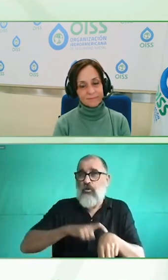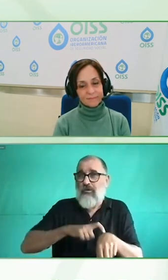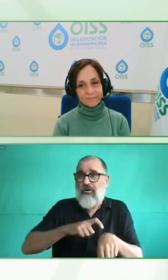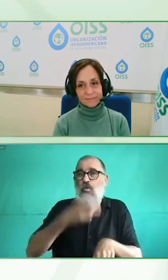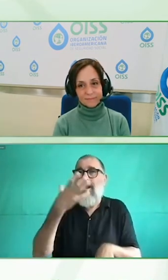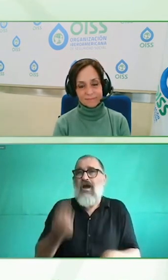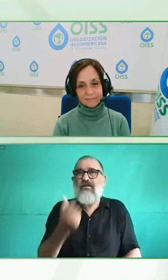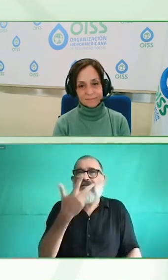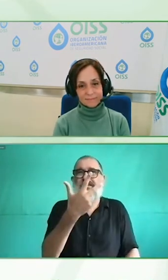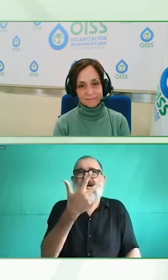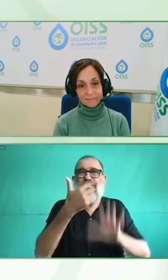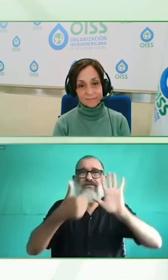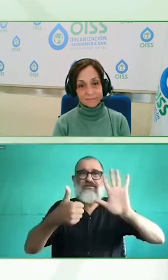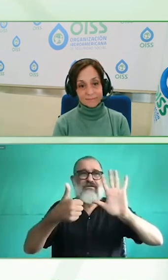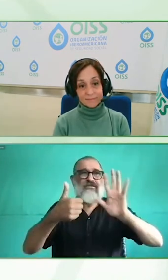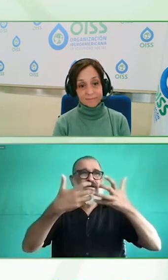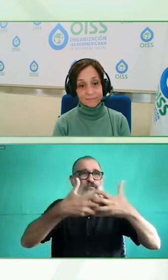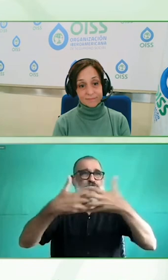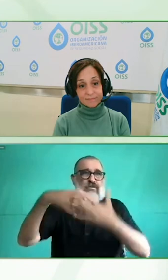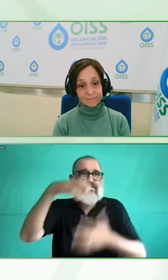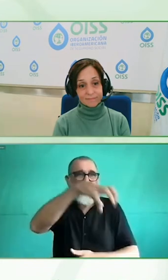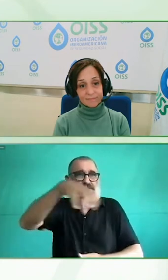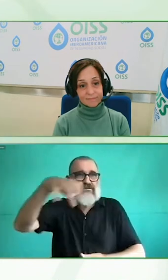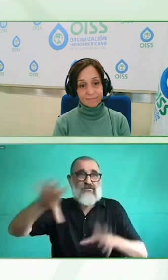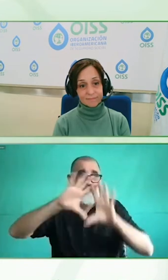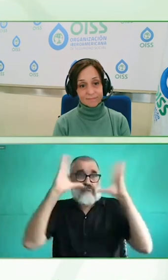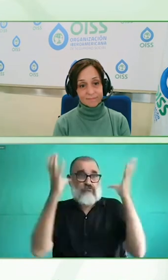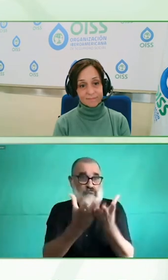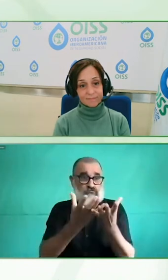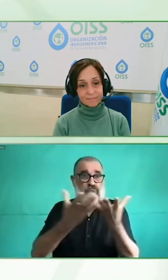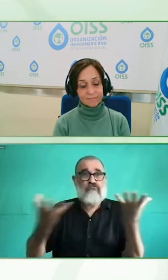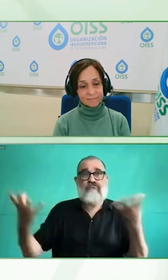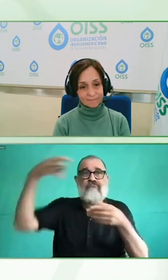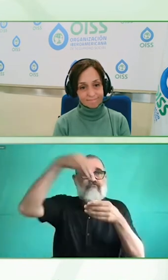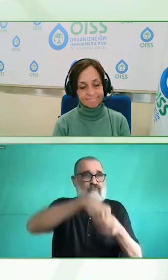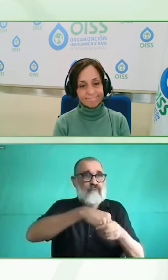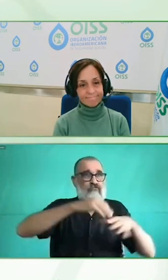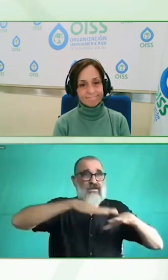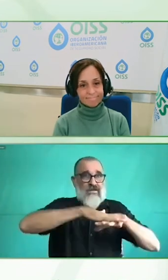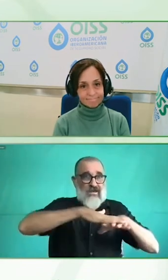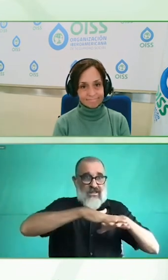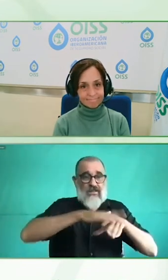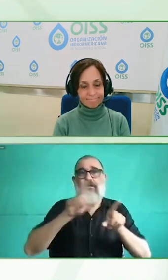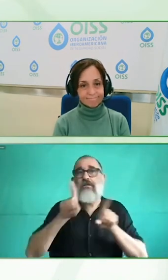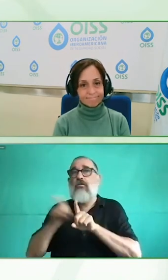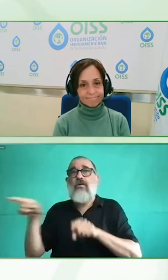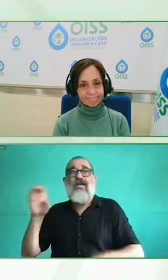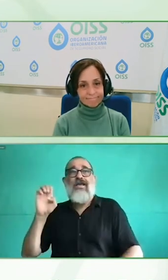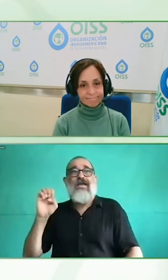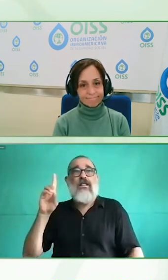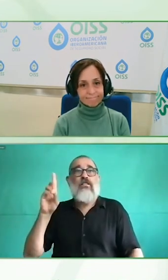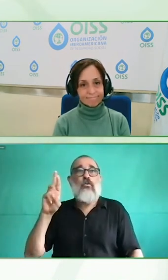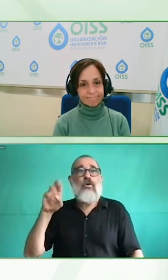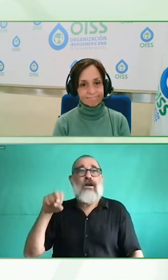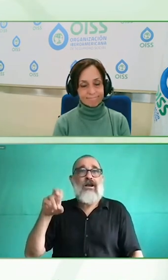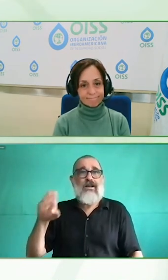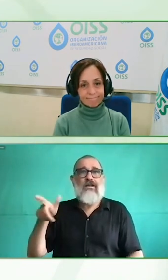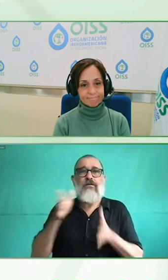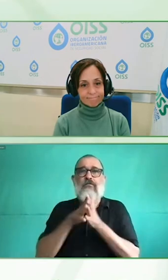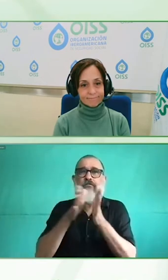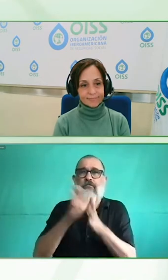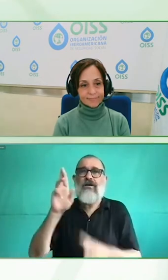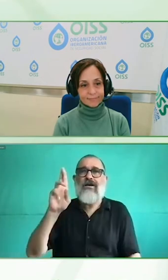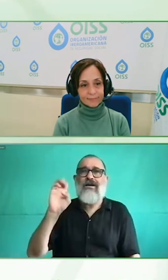Durne mencionó Repsol que también es miembro de la red mundial pero les